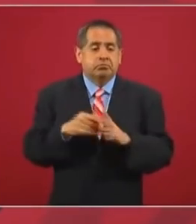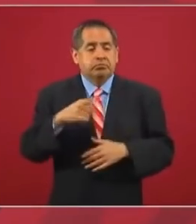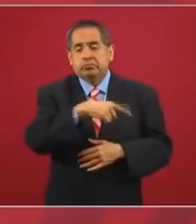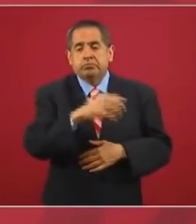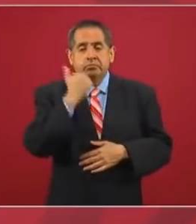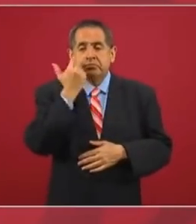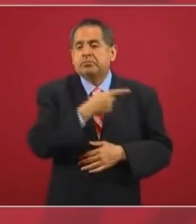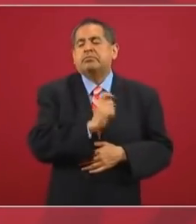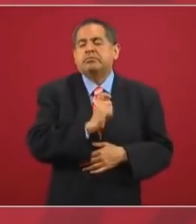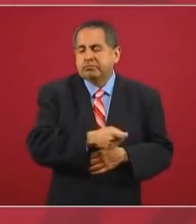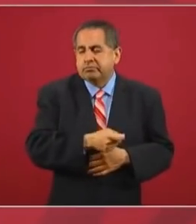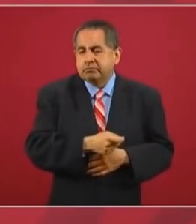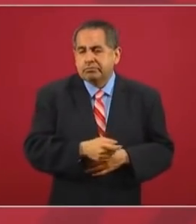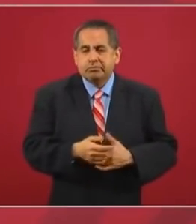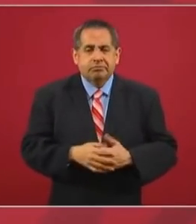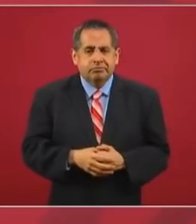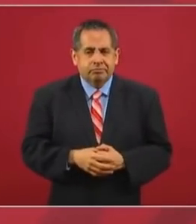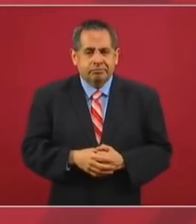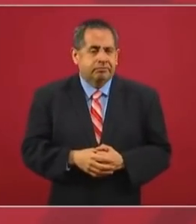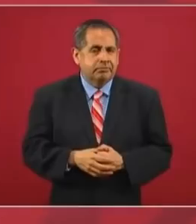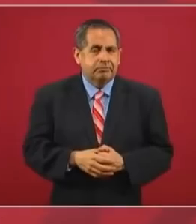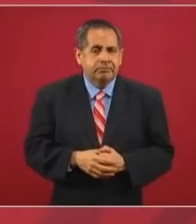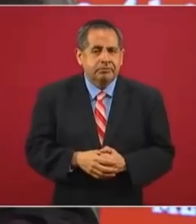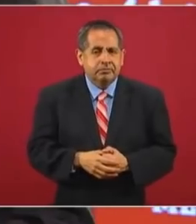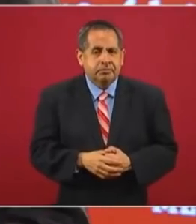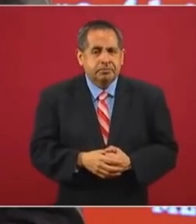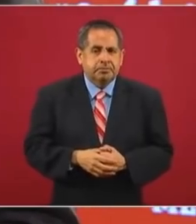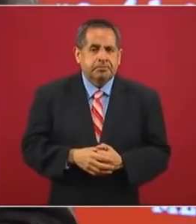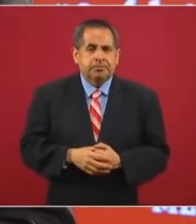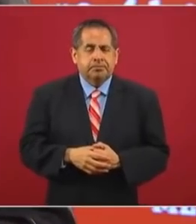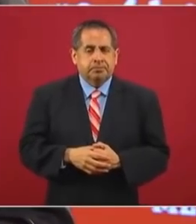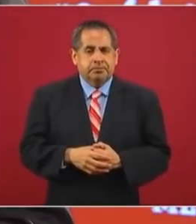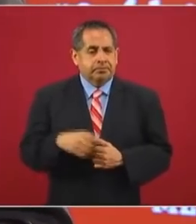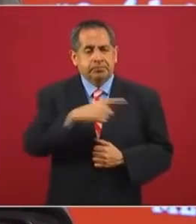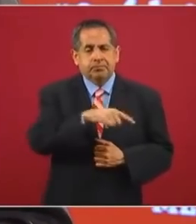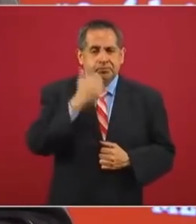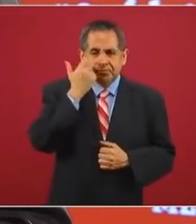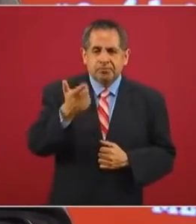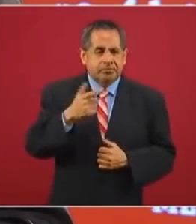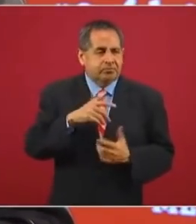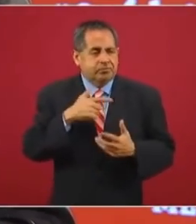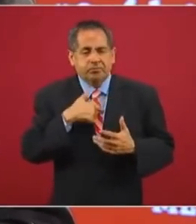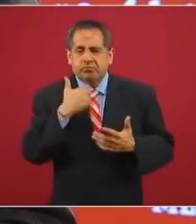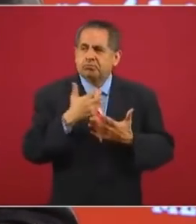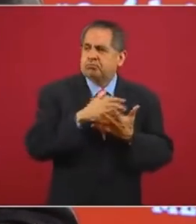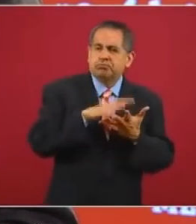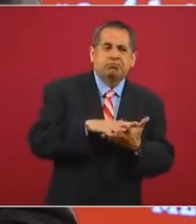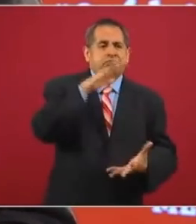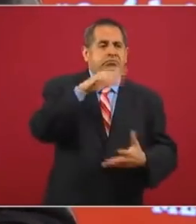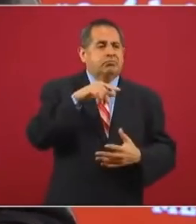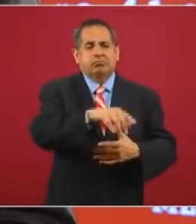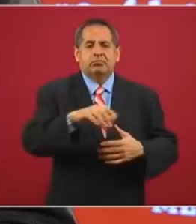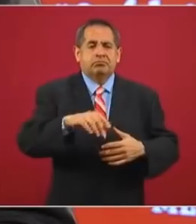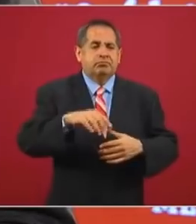tener mayoría en el